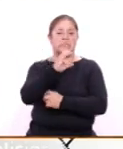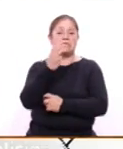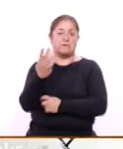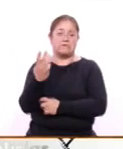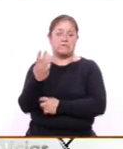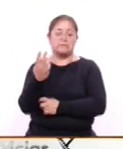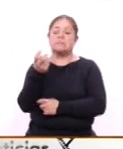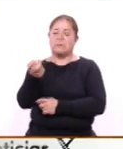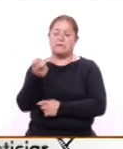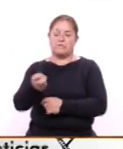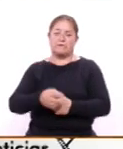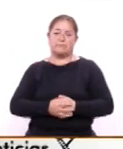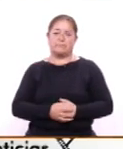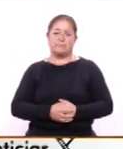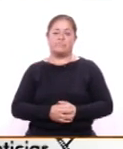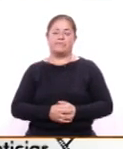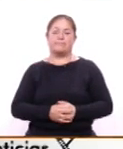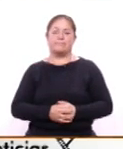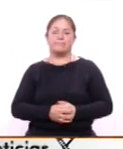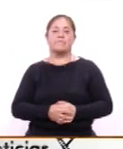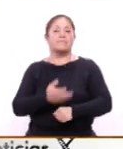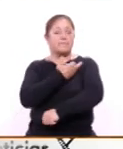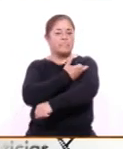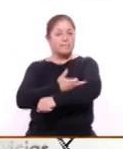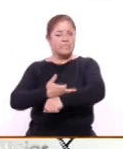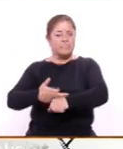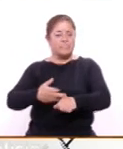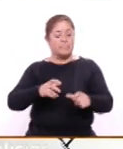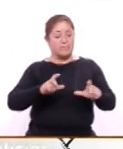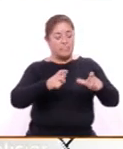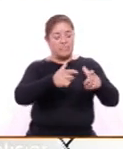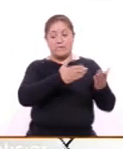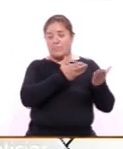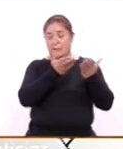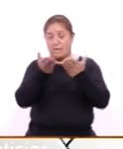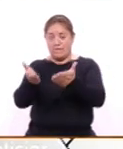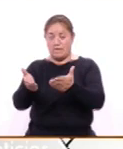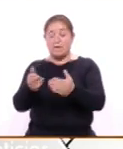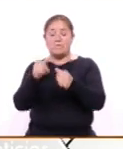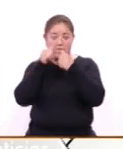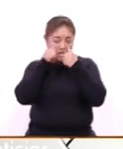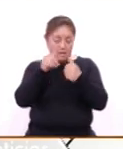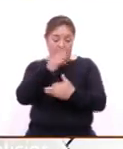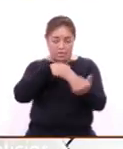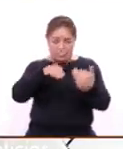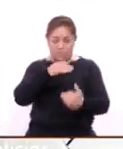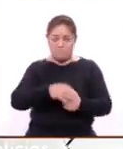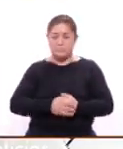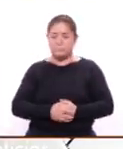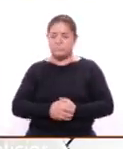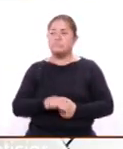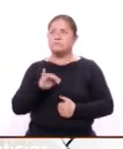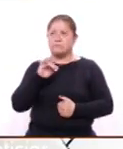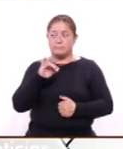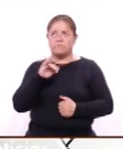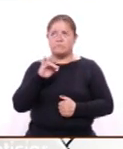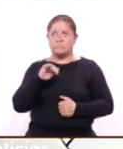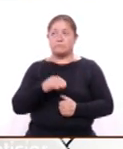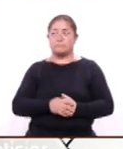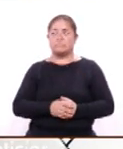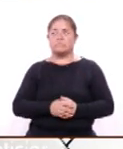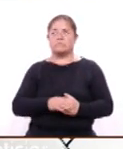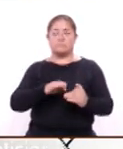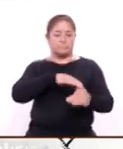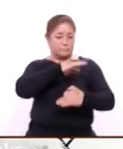Sí. Ahí estamos. Bien, ¿las familias llegan pueden atender a una familia completa? Así es. Si toda la familia tiene